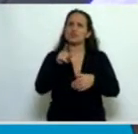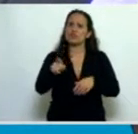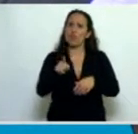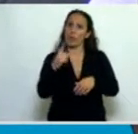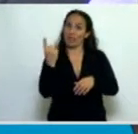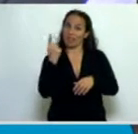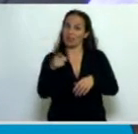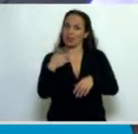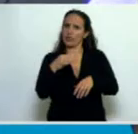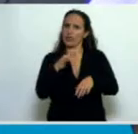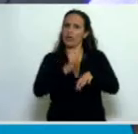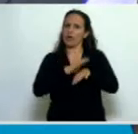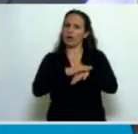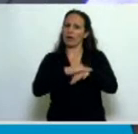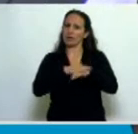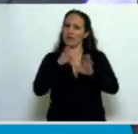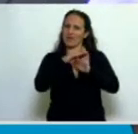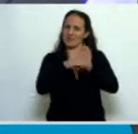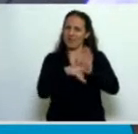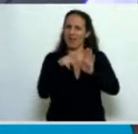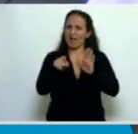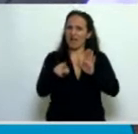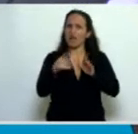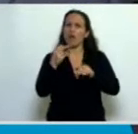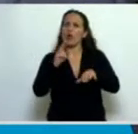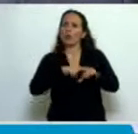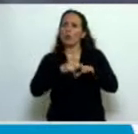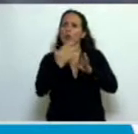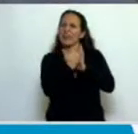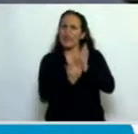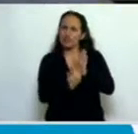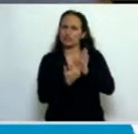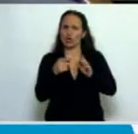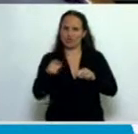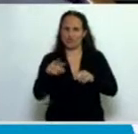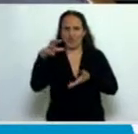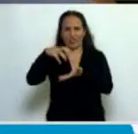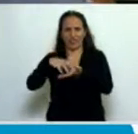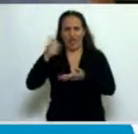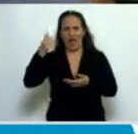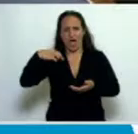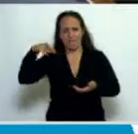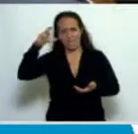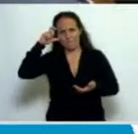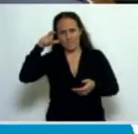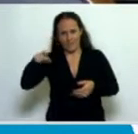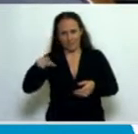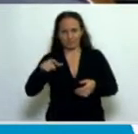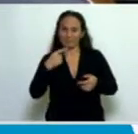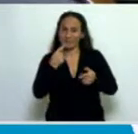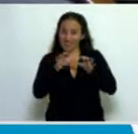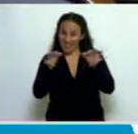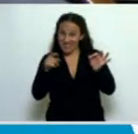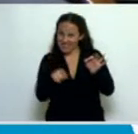directivas, instrucciones y recomendaciones que hubieran sido emitidas por la agencia. Esto me parece nefasto,